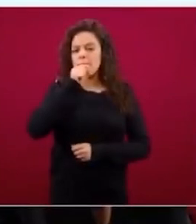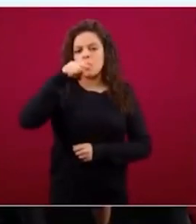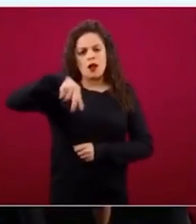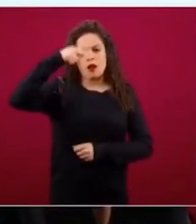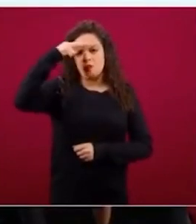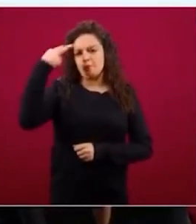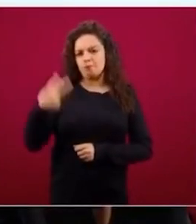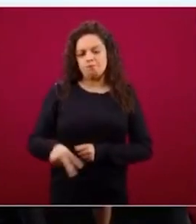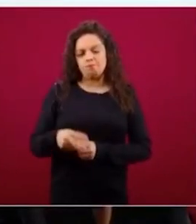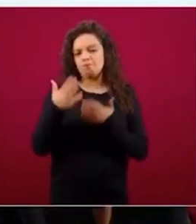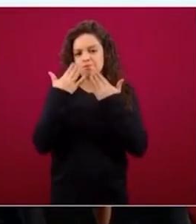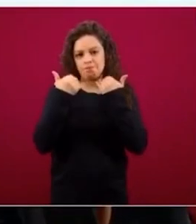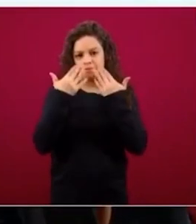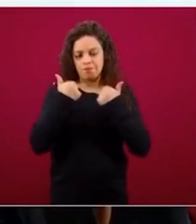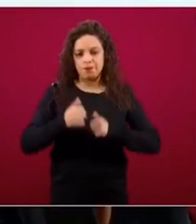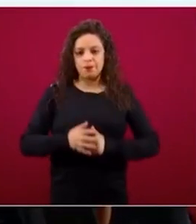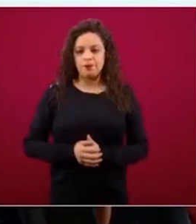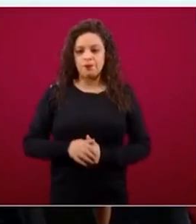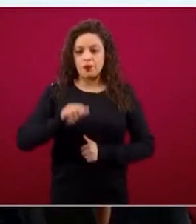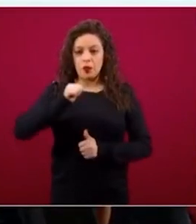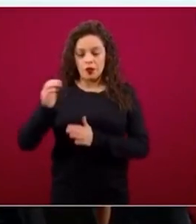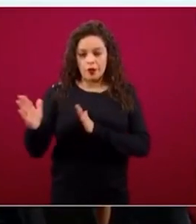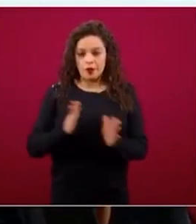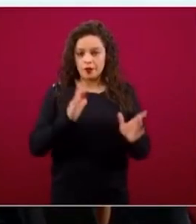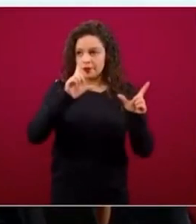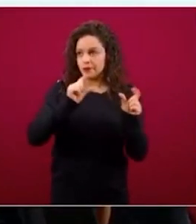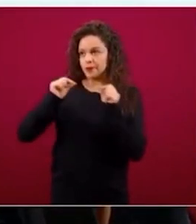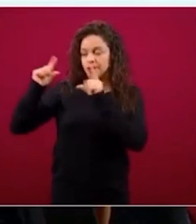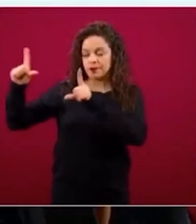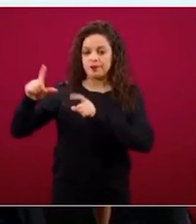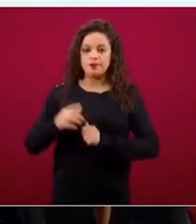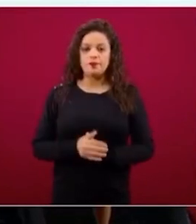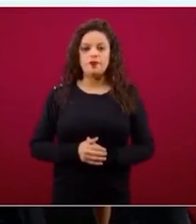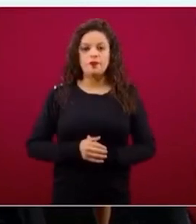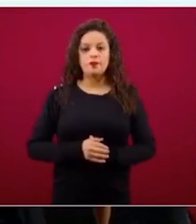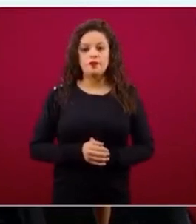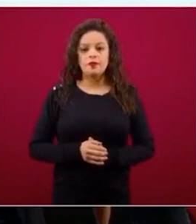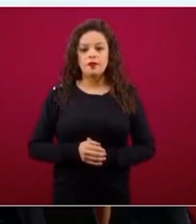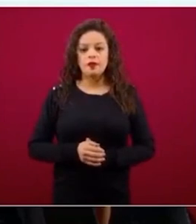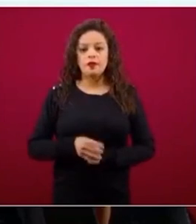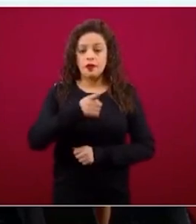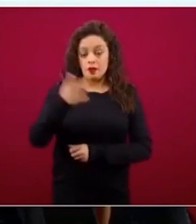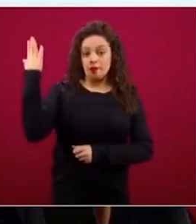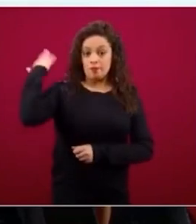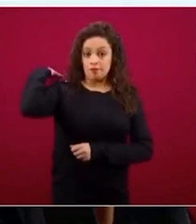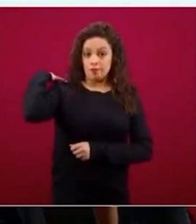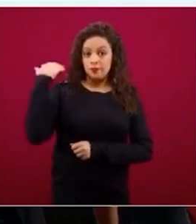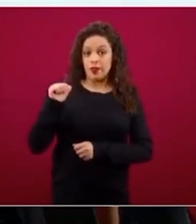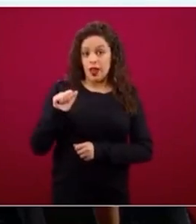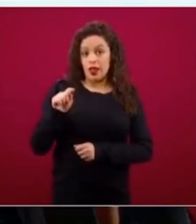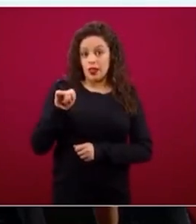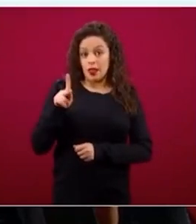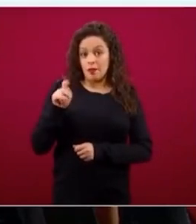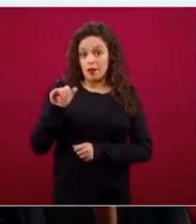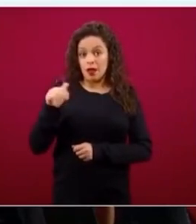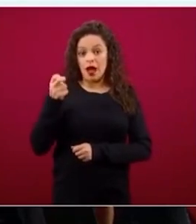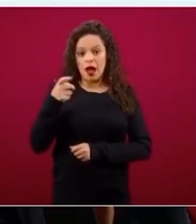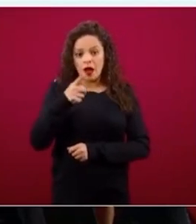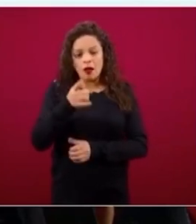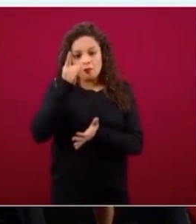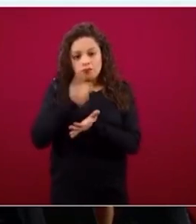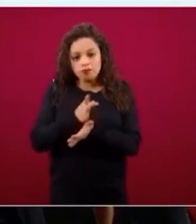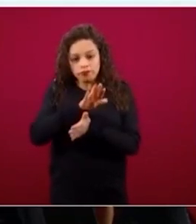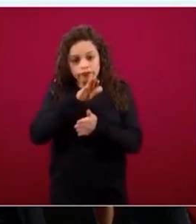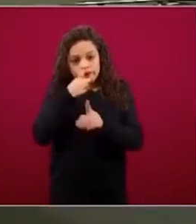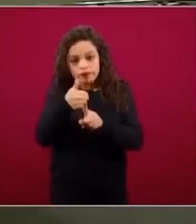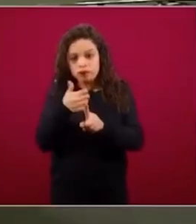Entonces, lo más cercano a la neumonía típica son estas neumonías no especificadas. Vamos a ver eso mismo, pero ahora